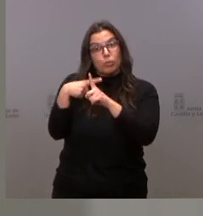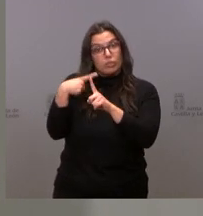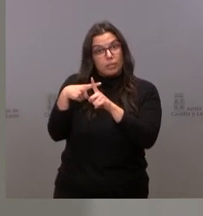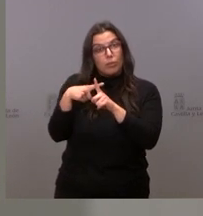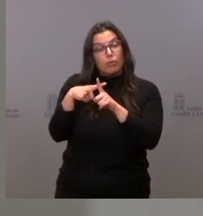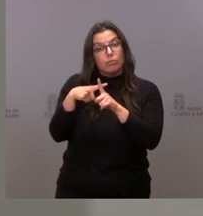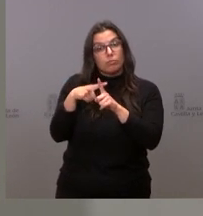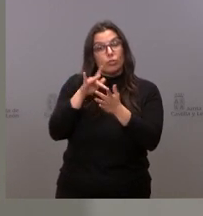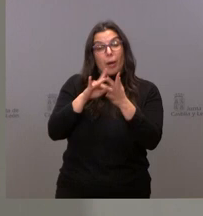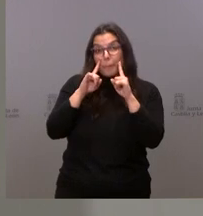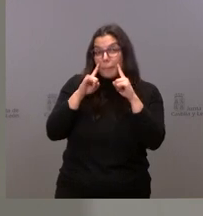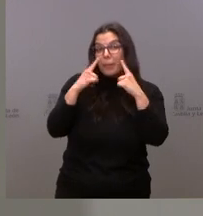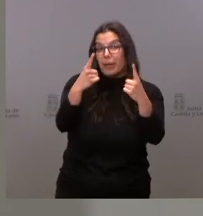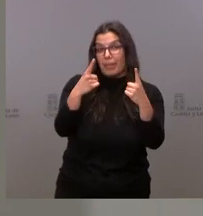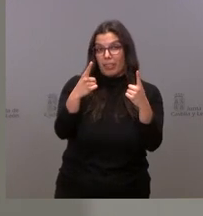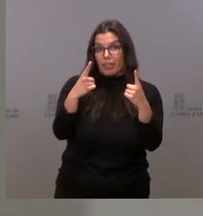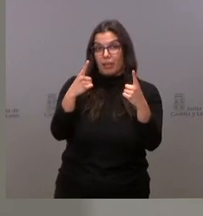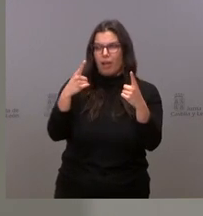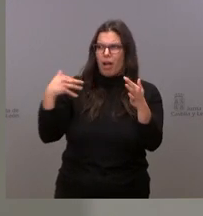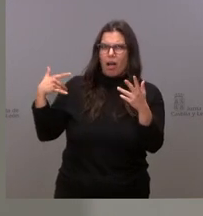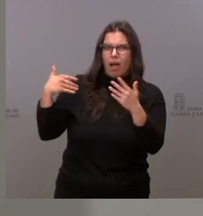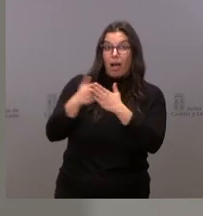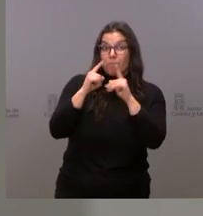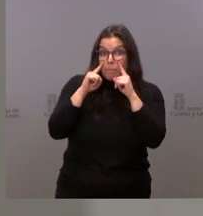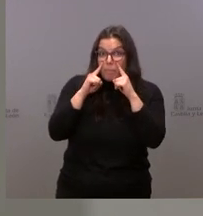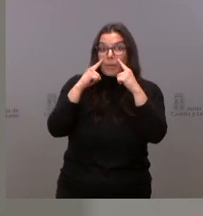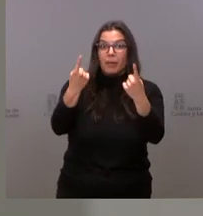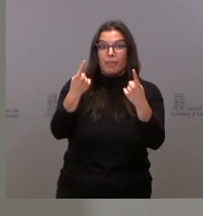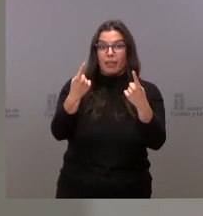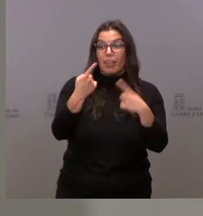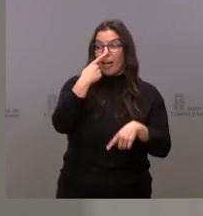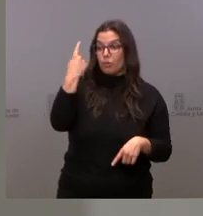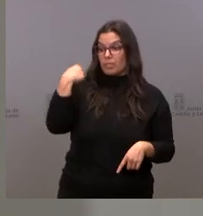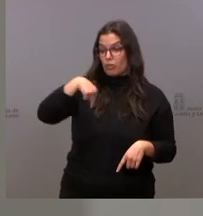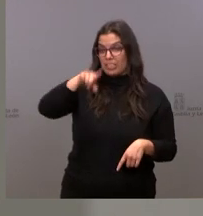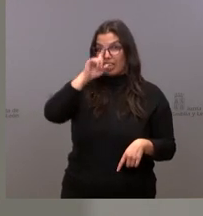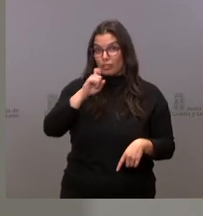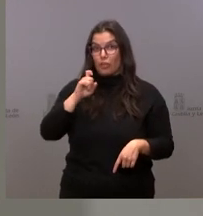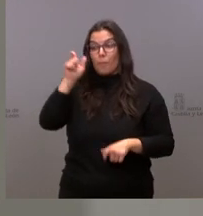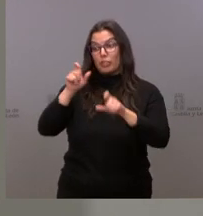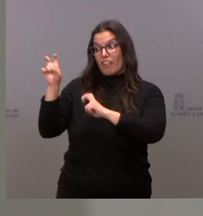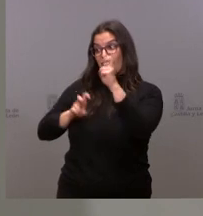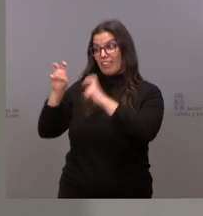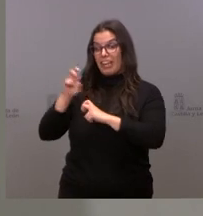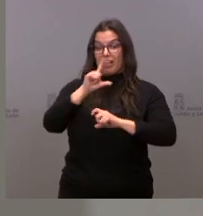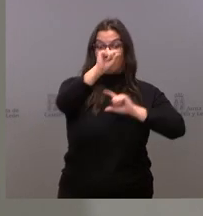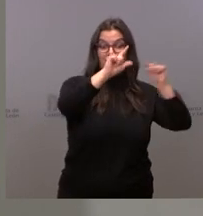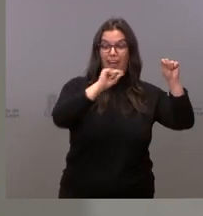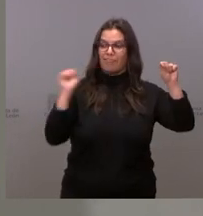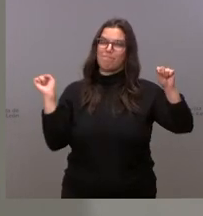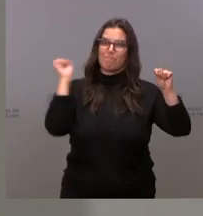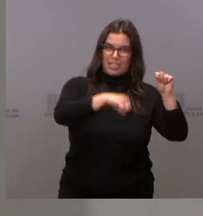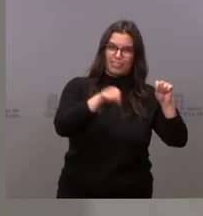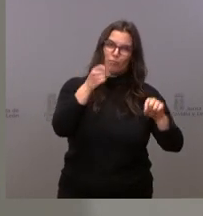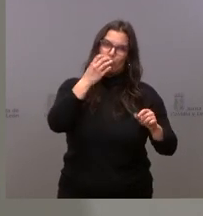por primera vez desde hace mucho tiempo, en 2020 y en 2021, viene más gente a la comunidad a la que se va. Y eso es una buena noticia.